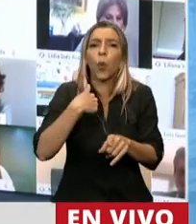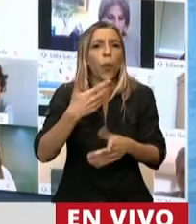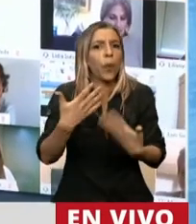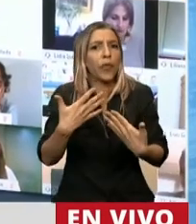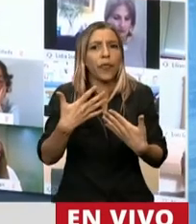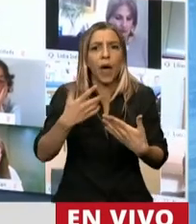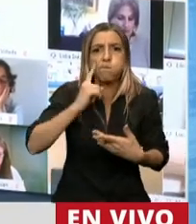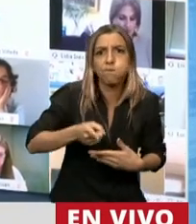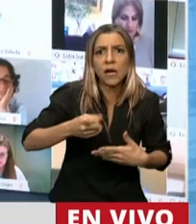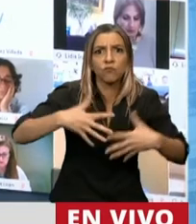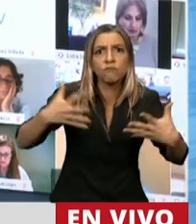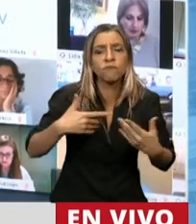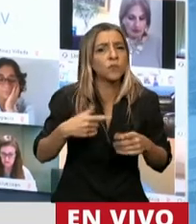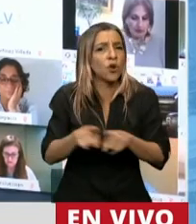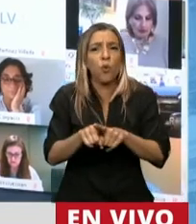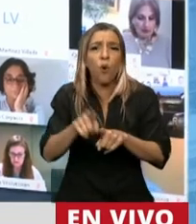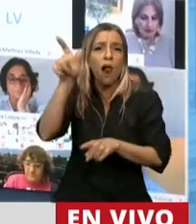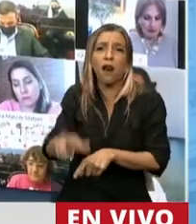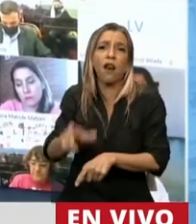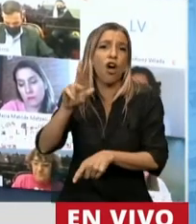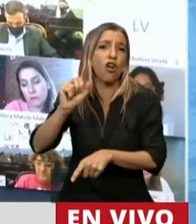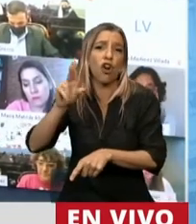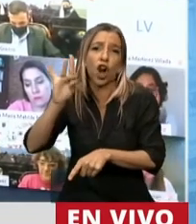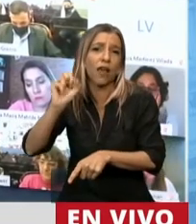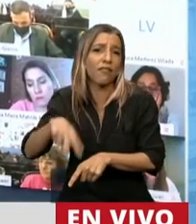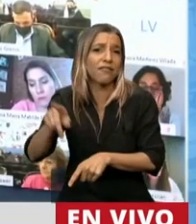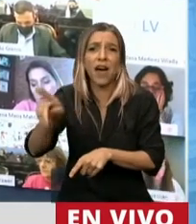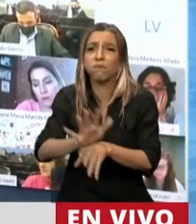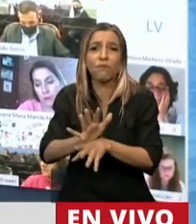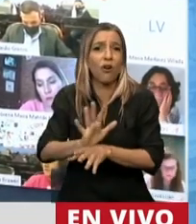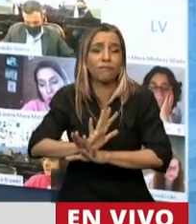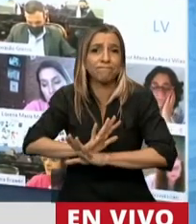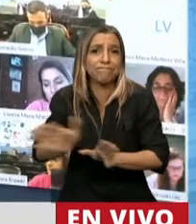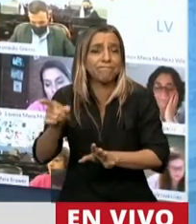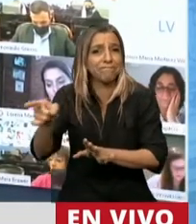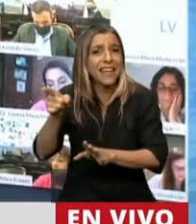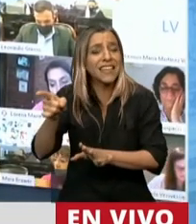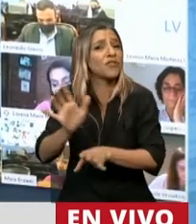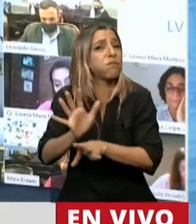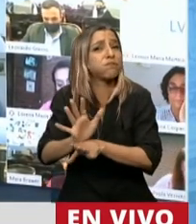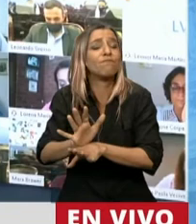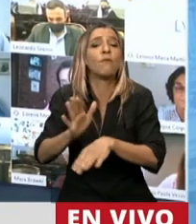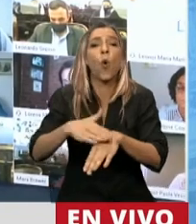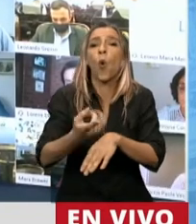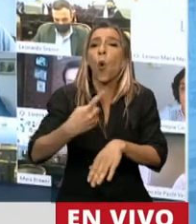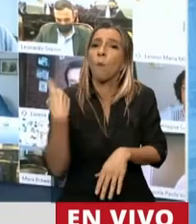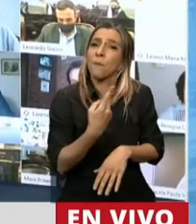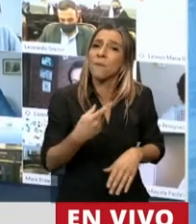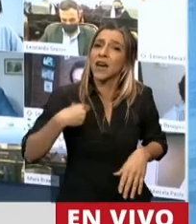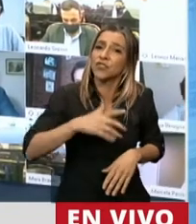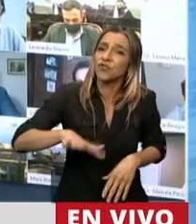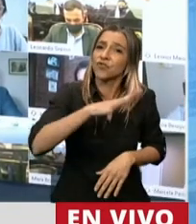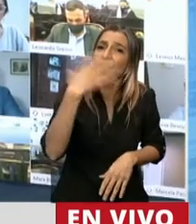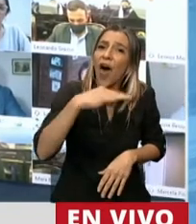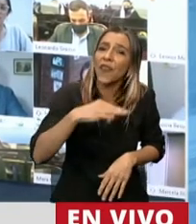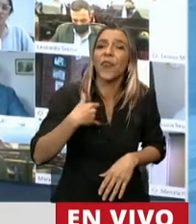truncada, como en el caso de Roldán, me parece que es una exigencia que tenemos toda la sociedad y, por